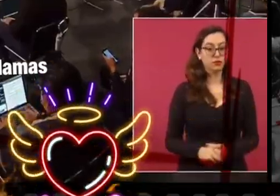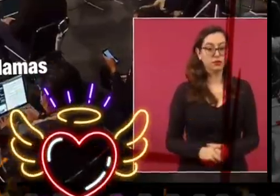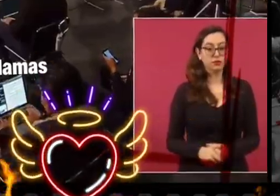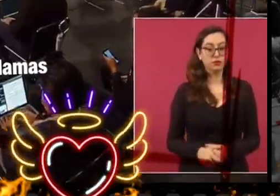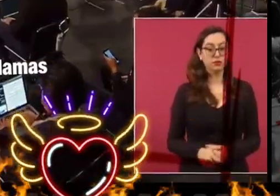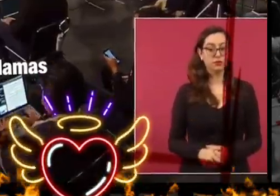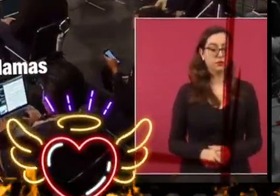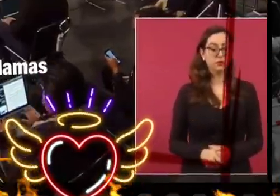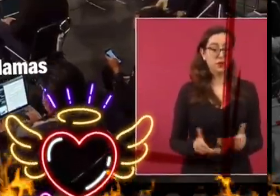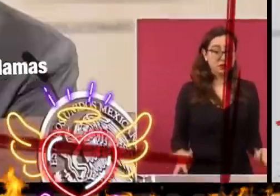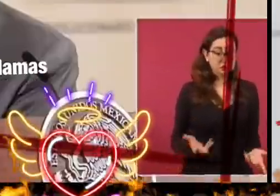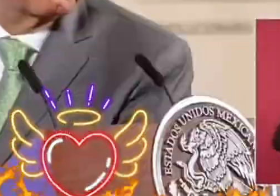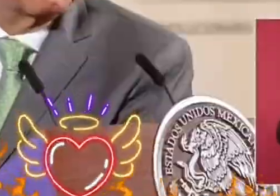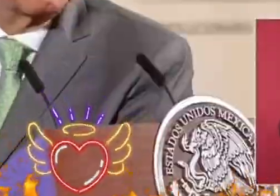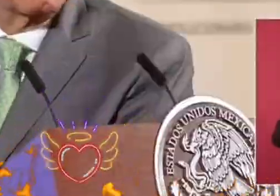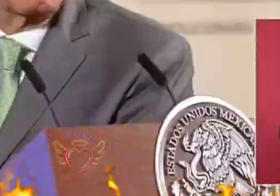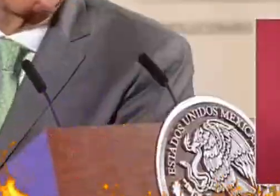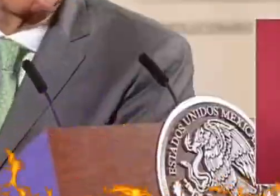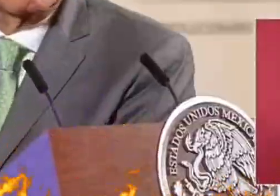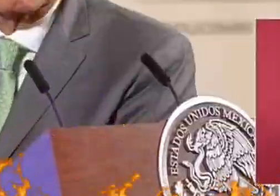nuestros opositores, en llamas.